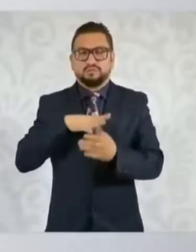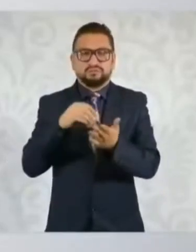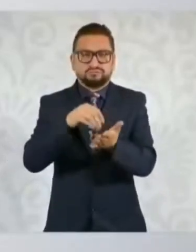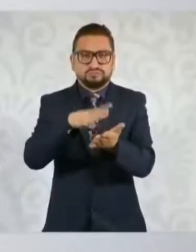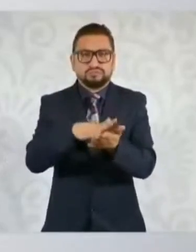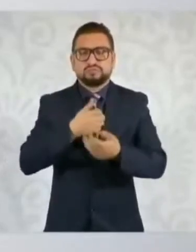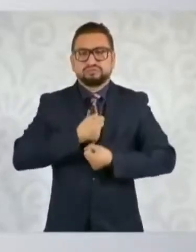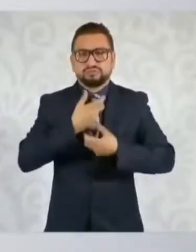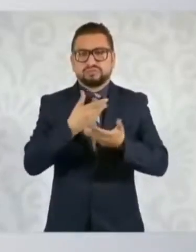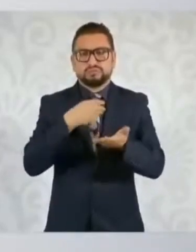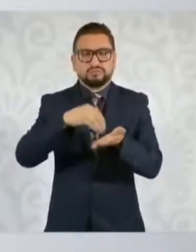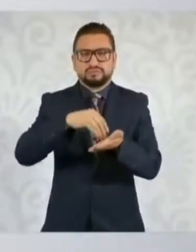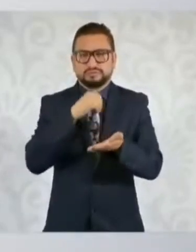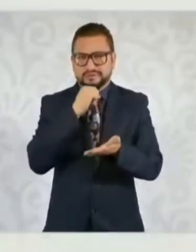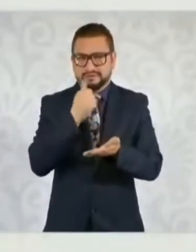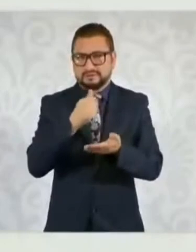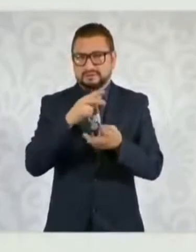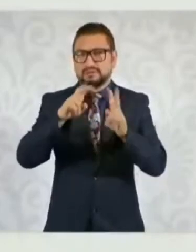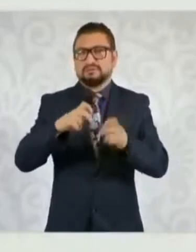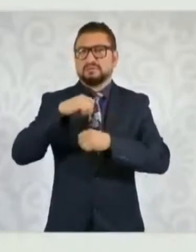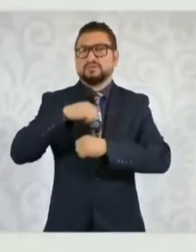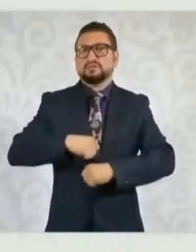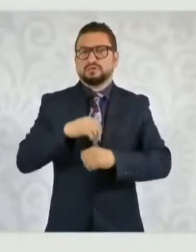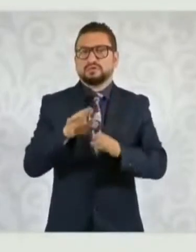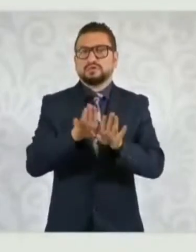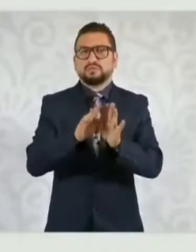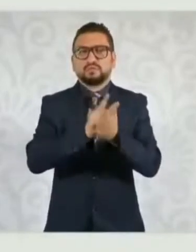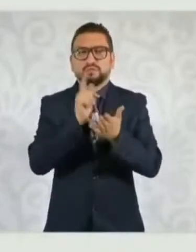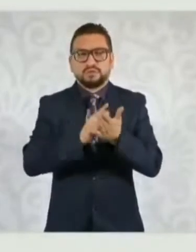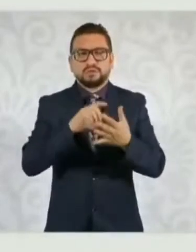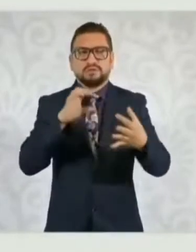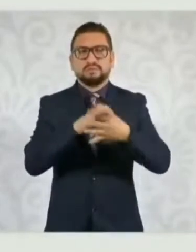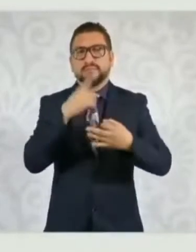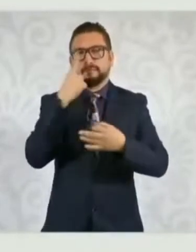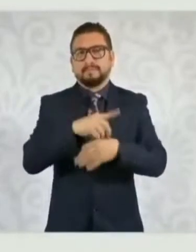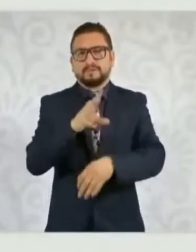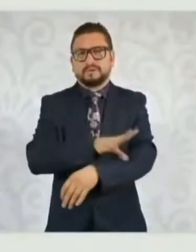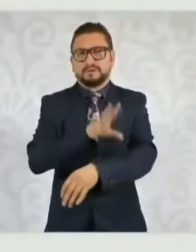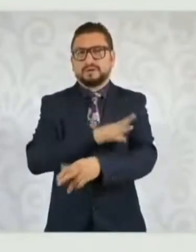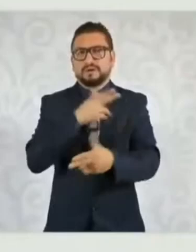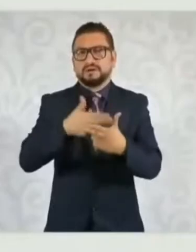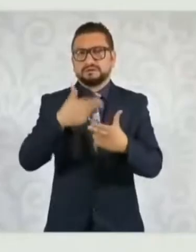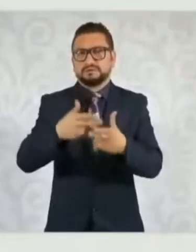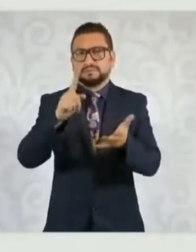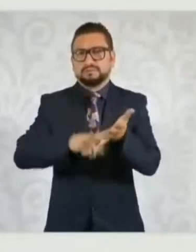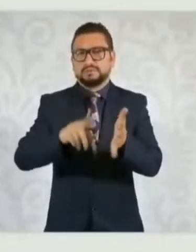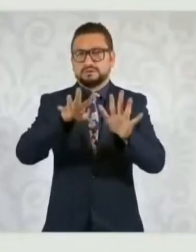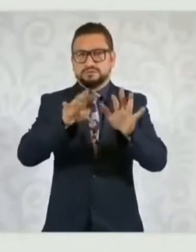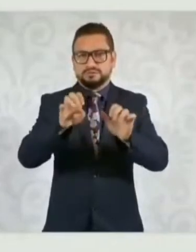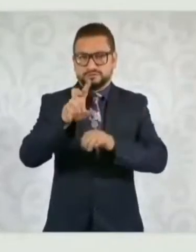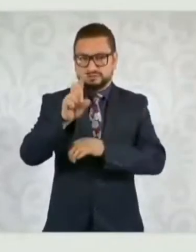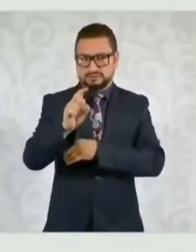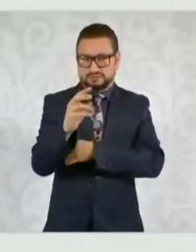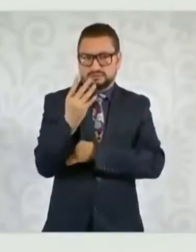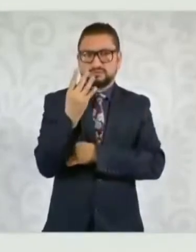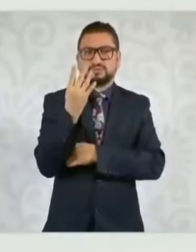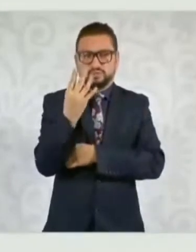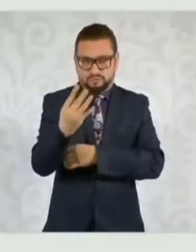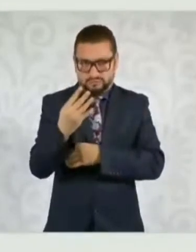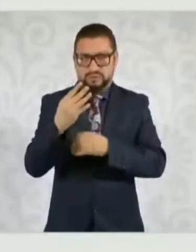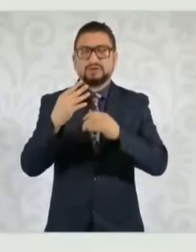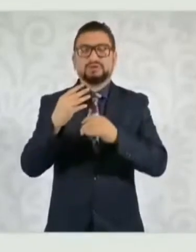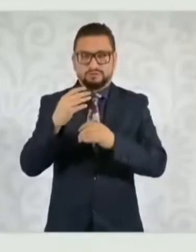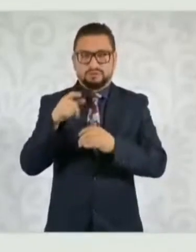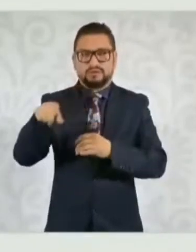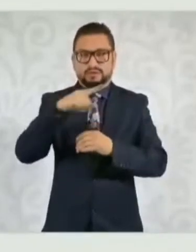términos de las facultades del ordenamiento energético y es hasta 1934 que el Congreso da la